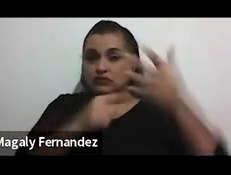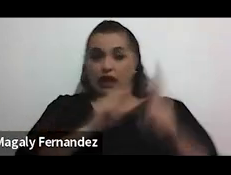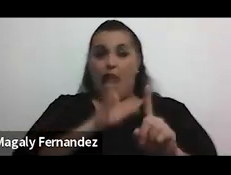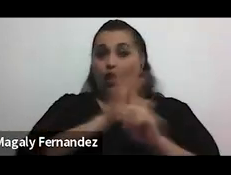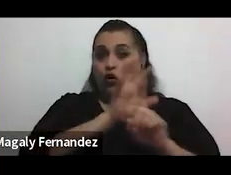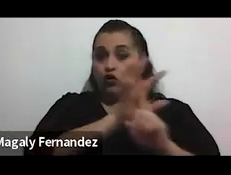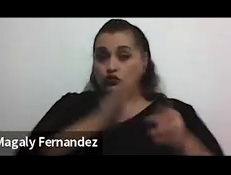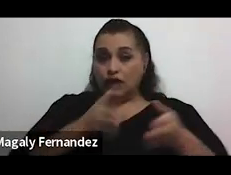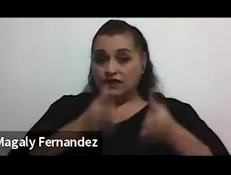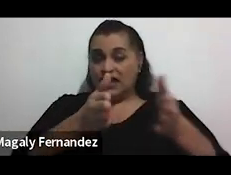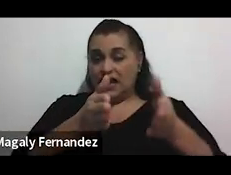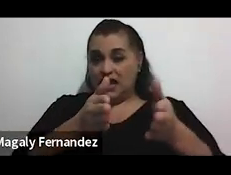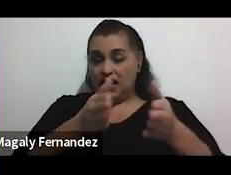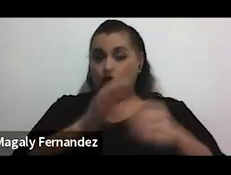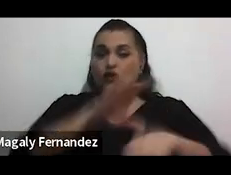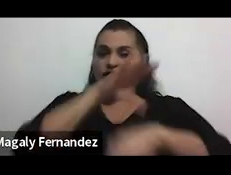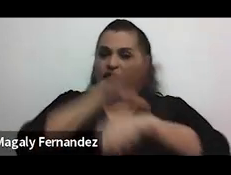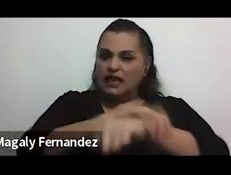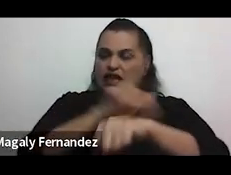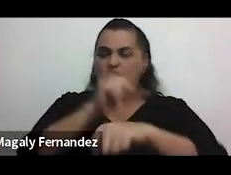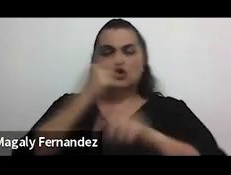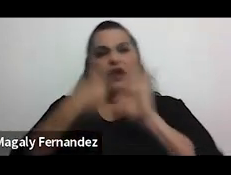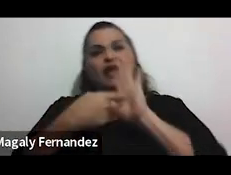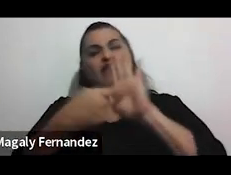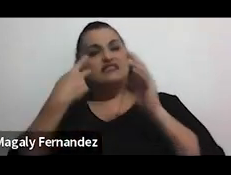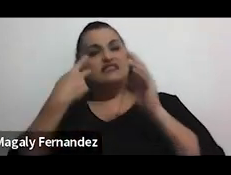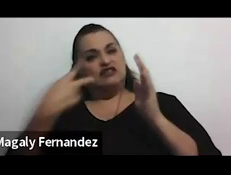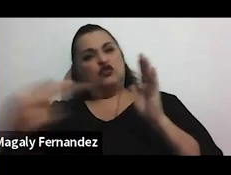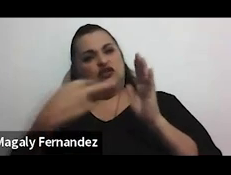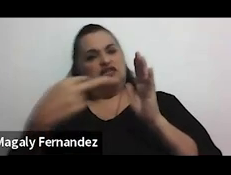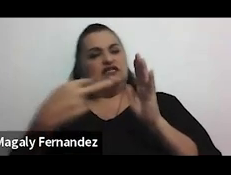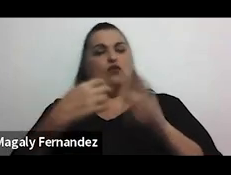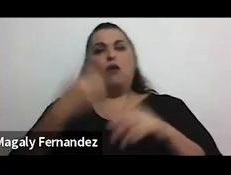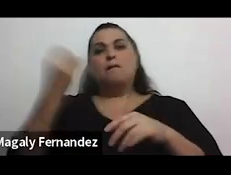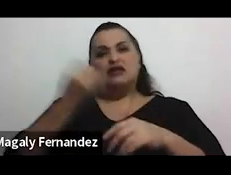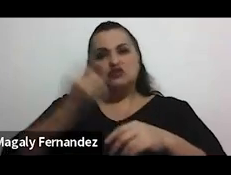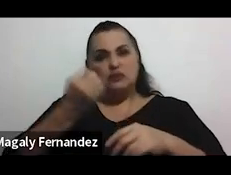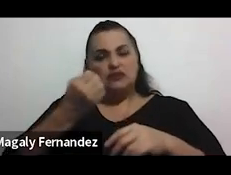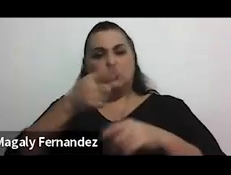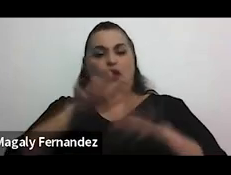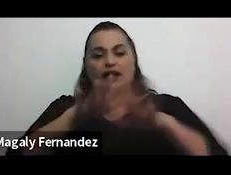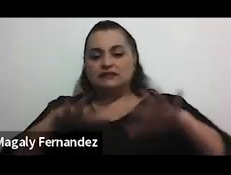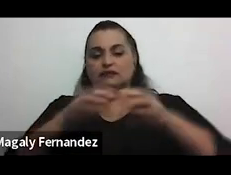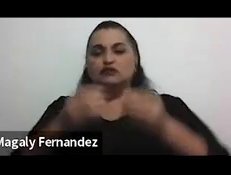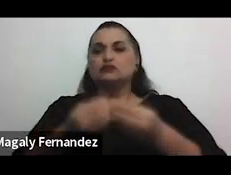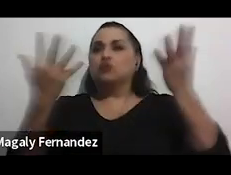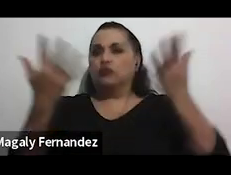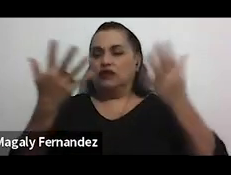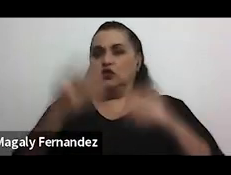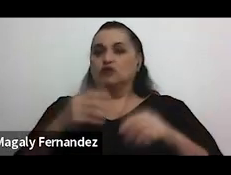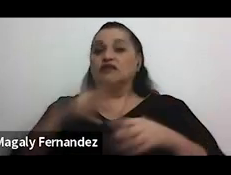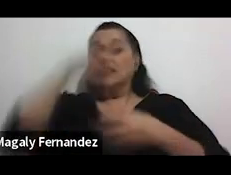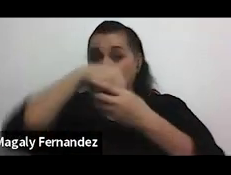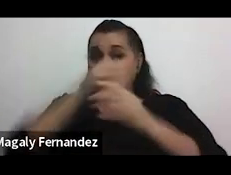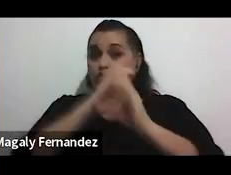los delitos de exhibicionismo o masturbación en espacios públicos, en medios de transporte